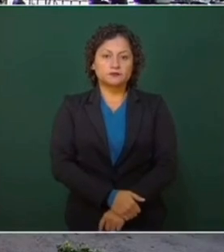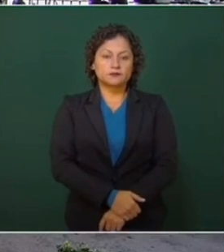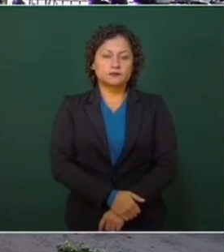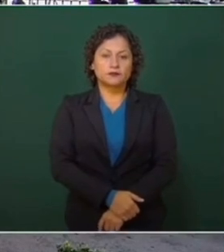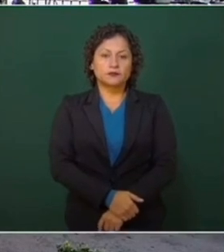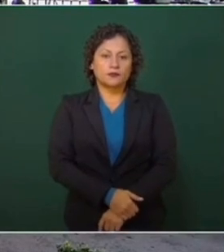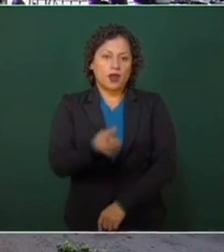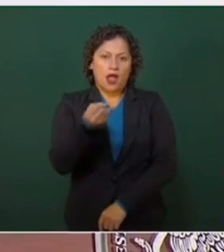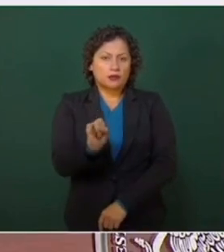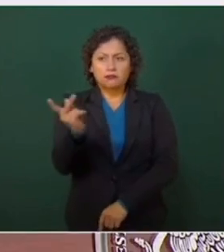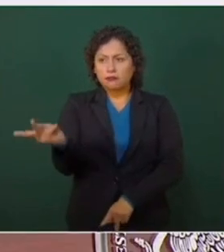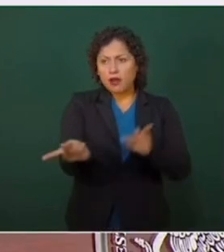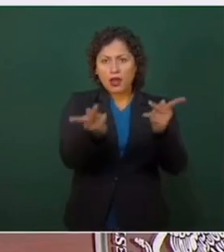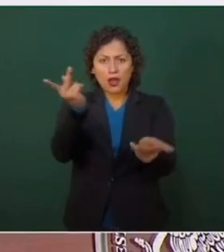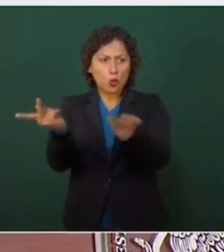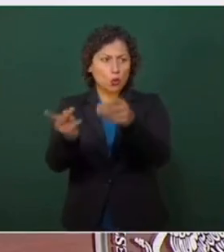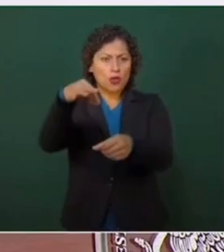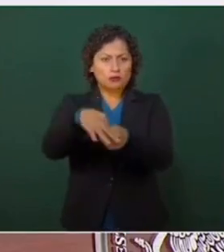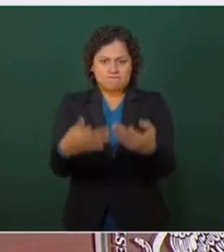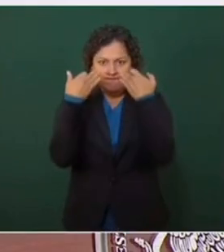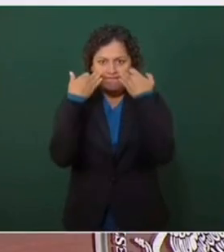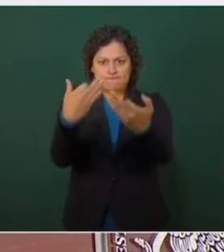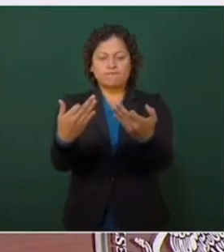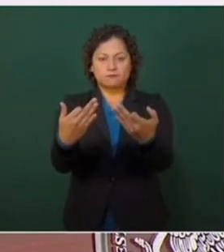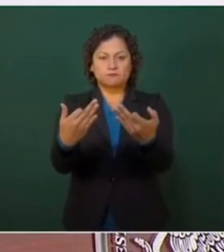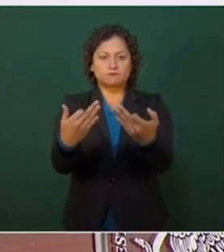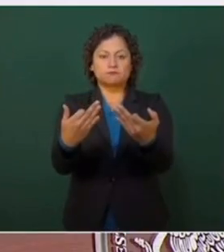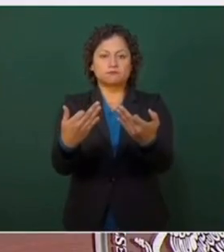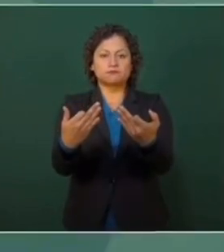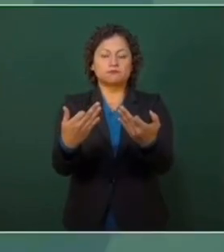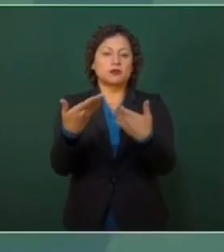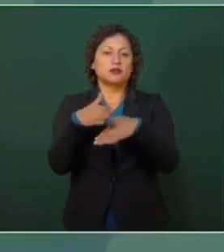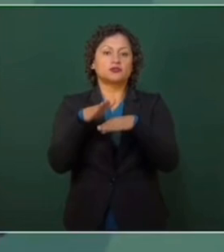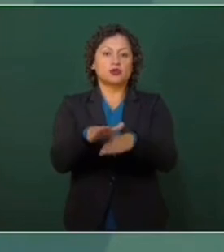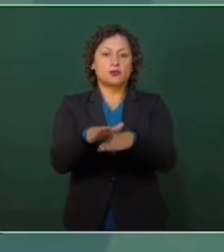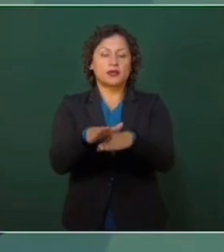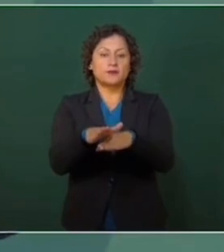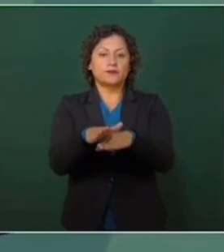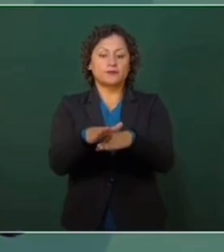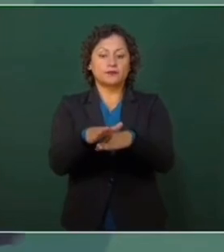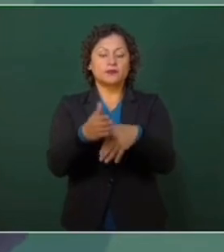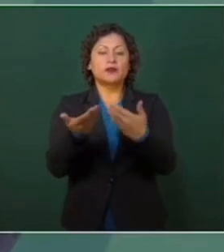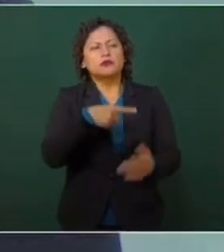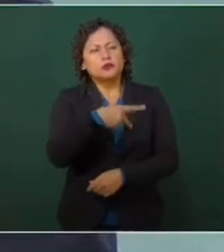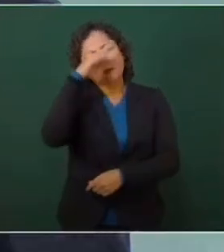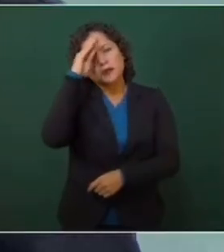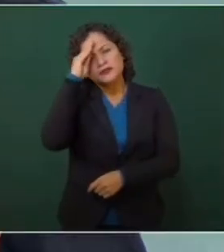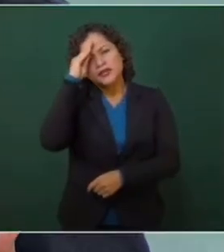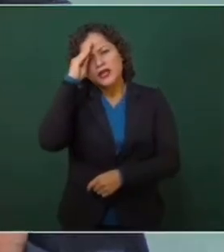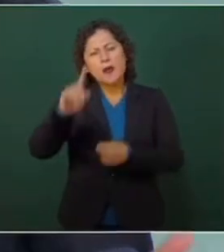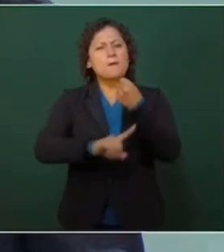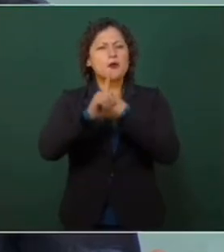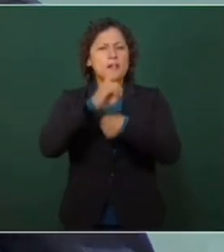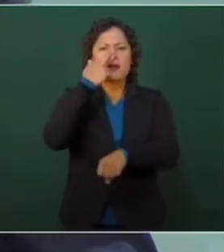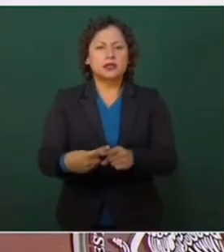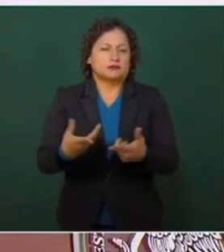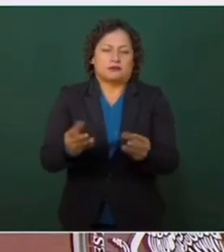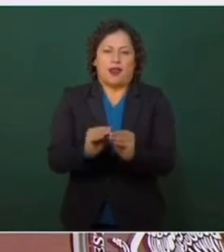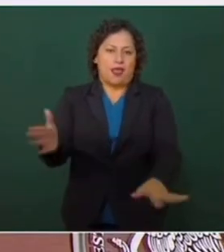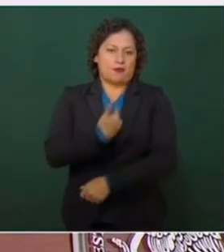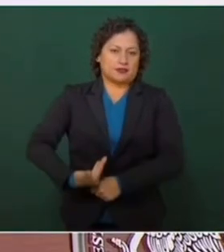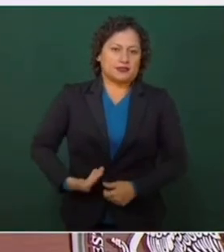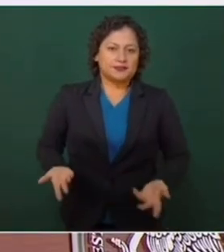forma también pacífica, legal, legítima, de dirimir nuestras diferencias. Entonces, hay una gran oportunidad,